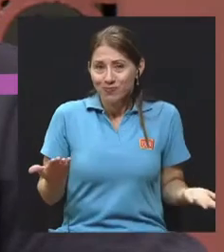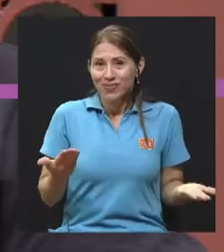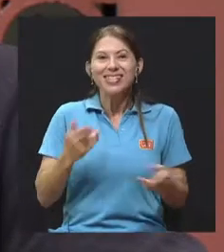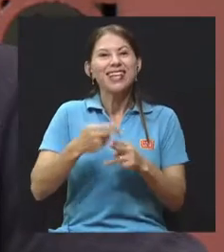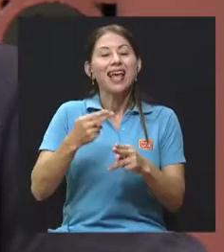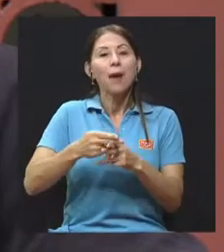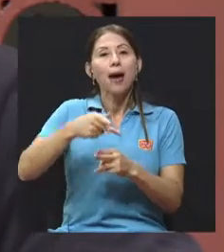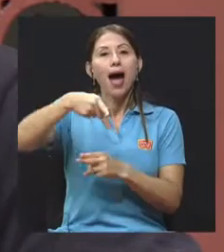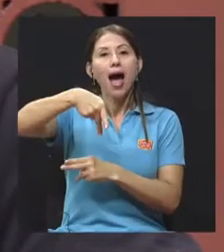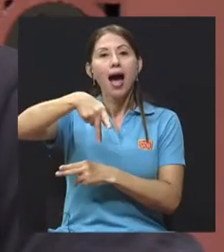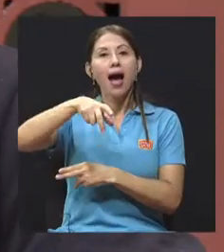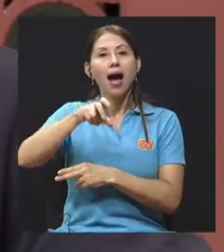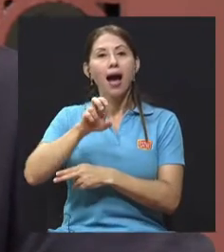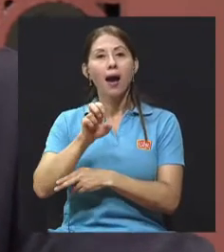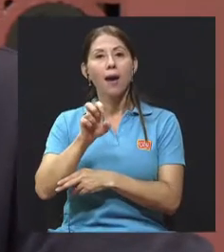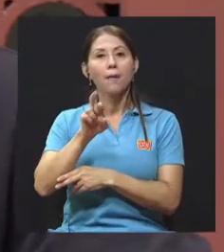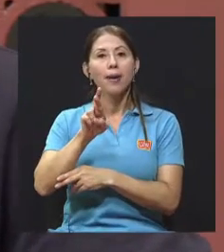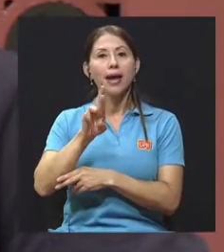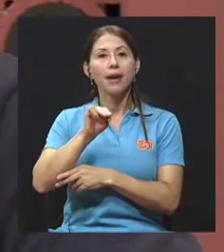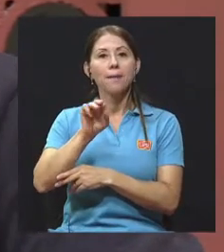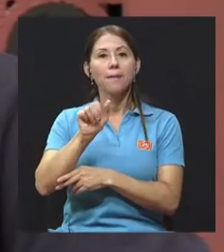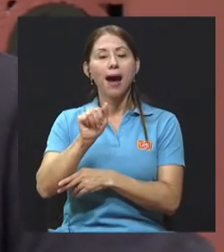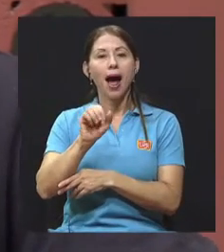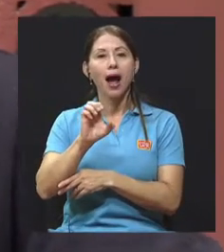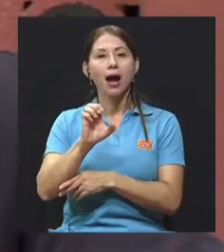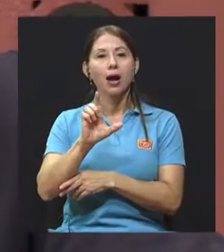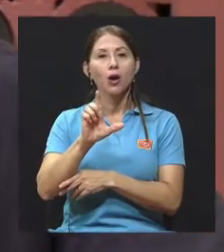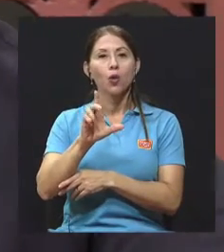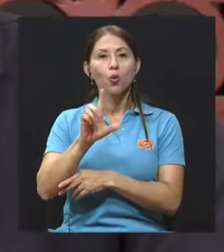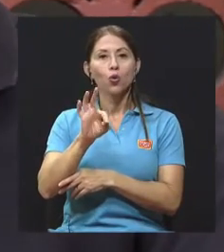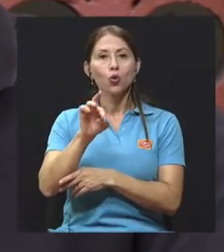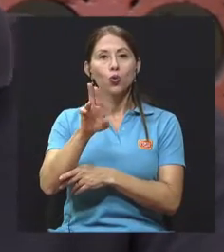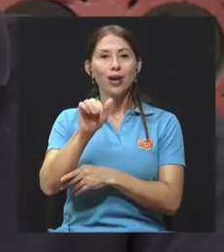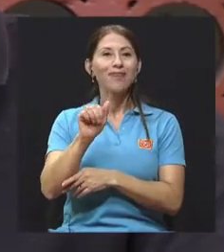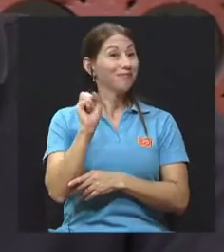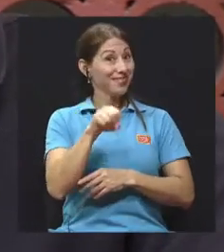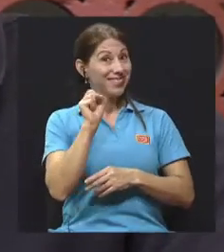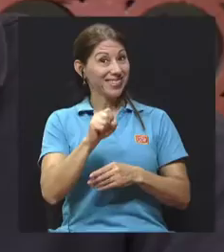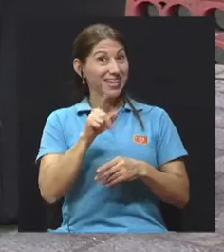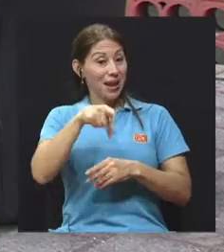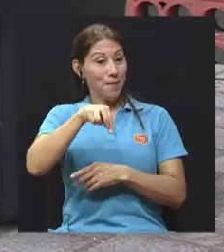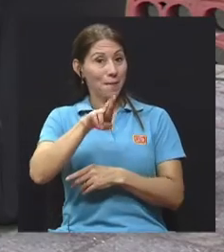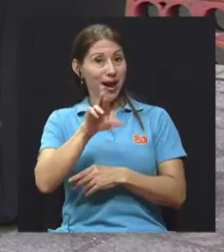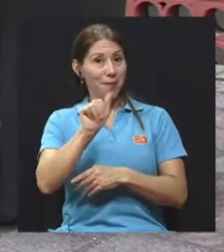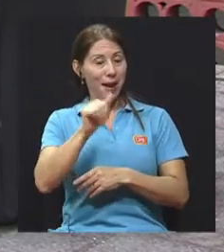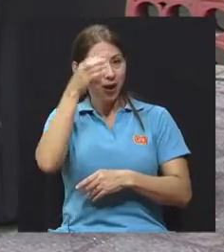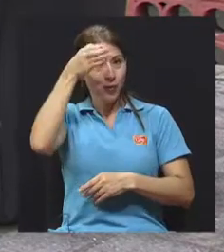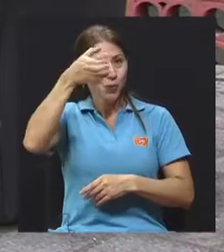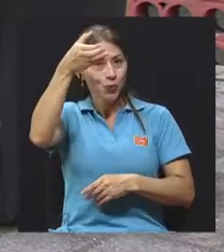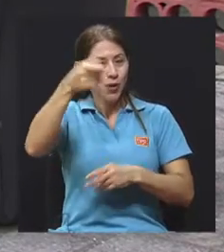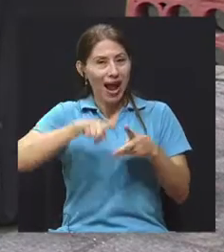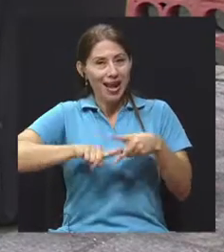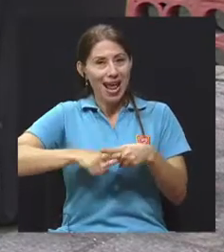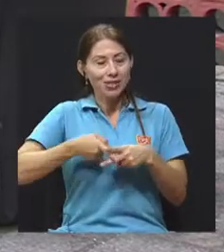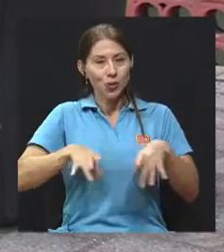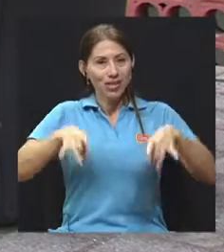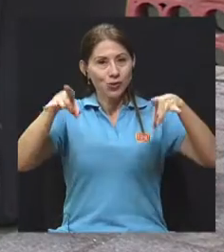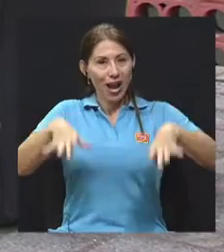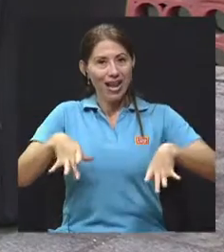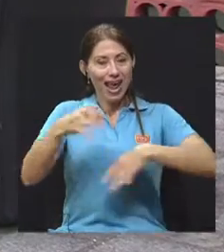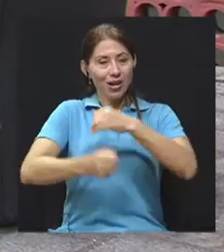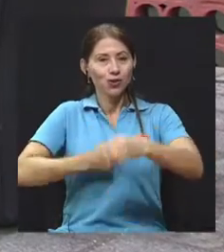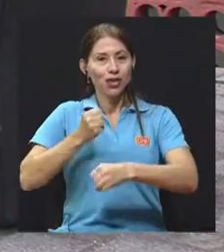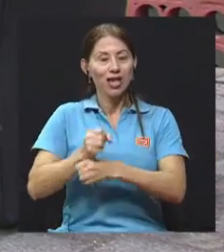y es la permacultura. Para mí también, Saúl, vamos a aprender, porque la permacultura nació en los años 70 en Australia